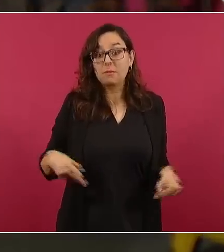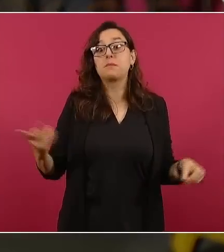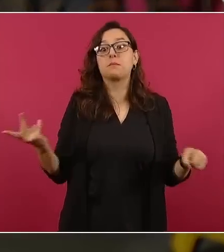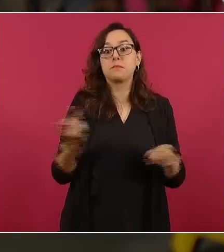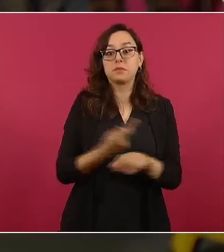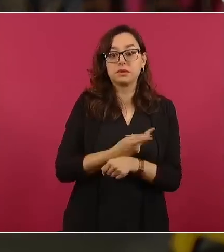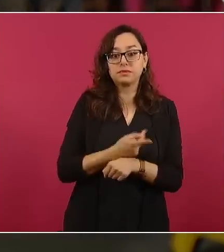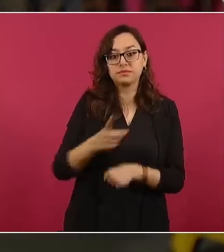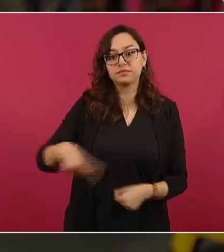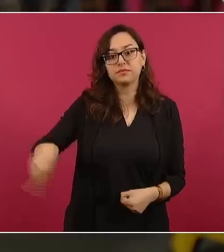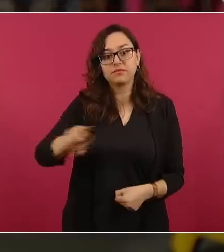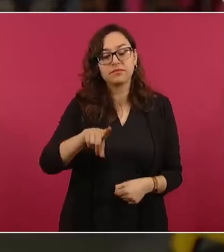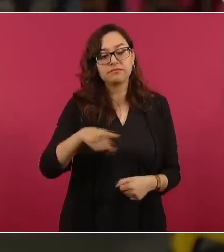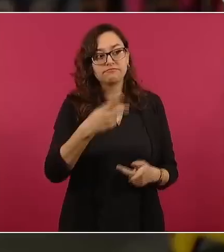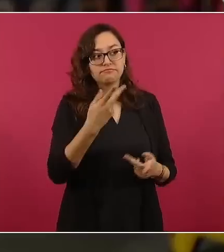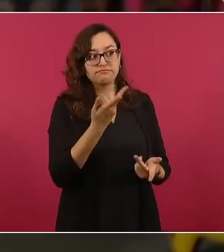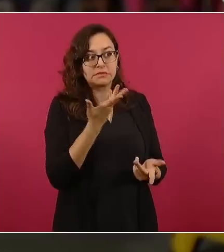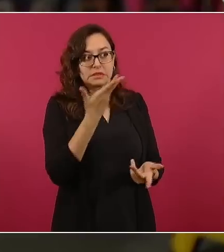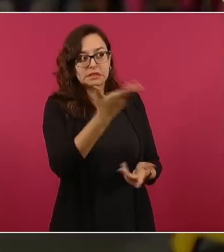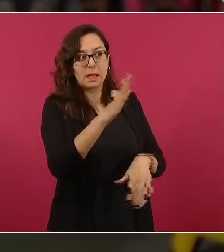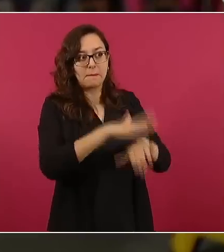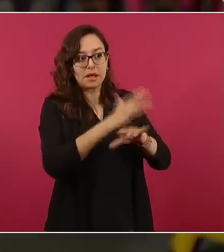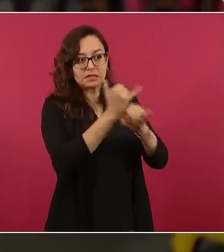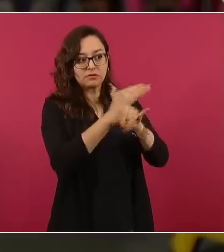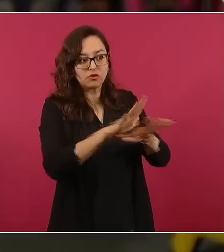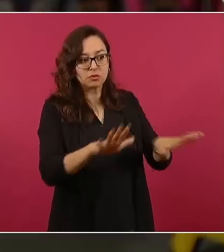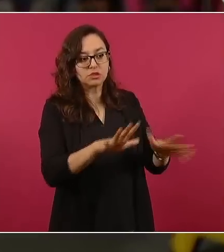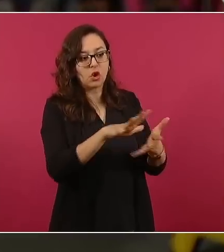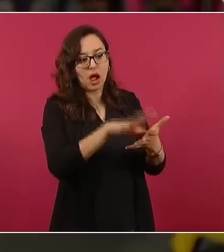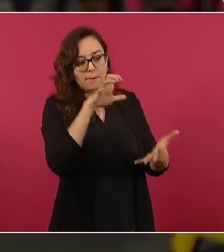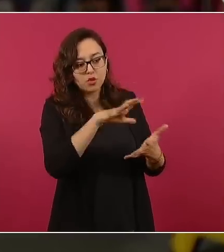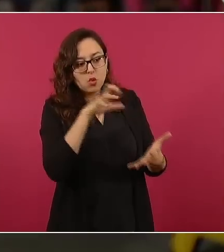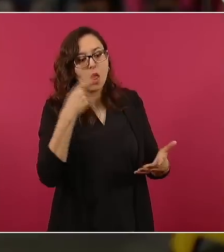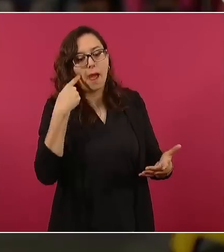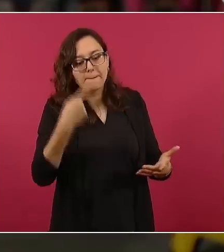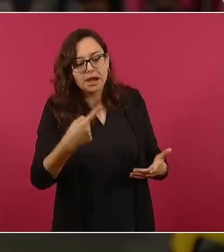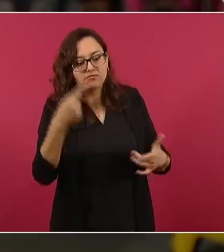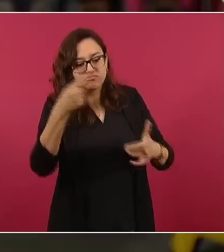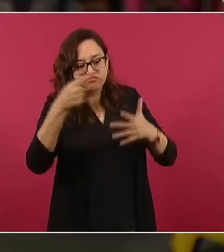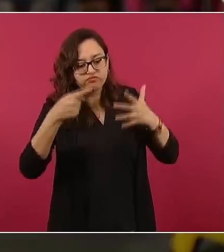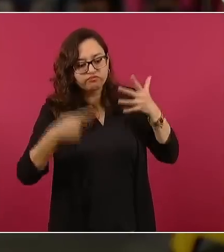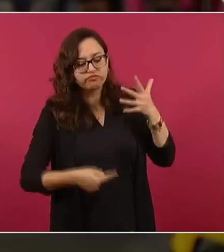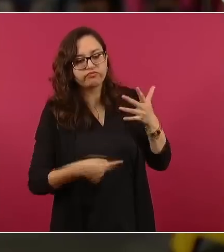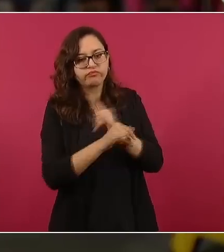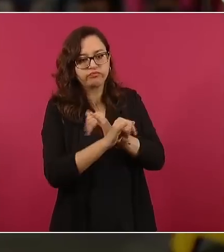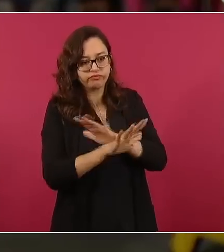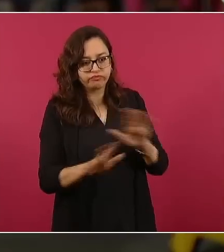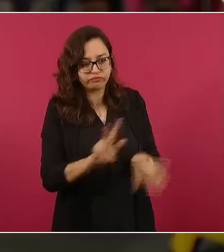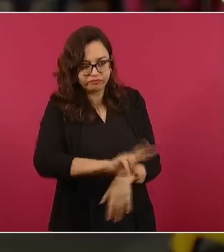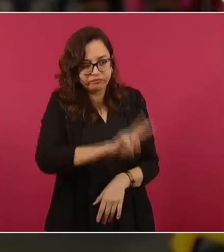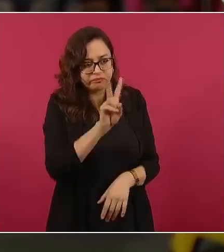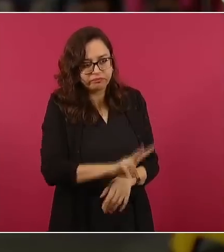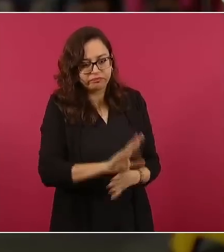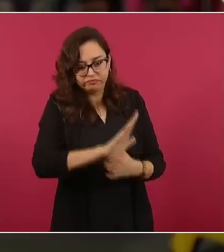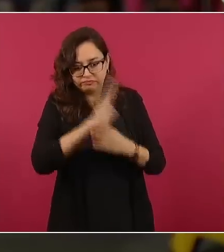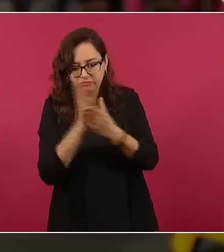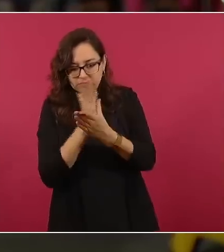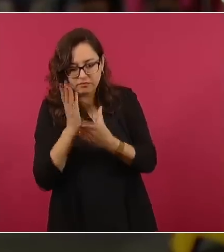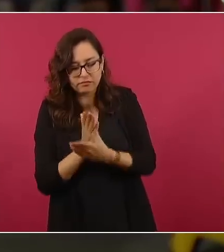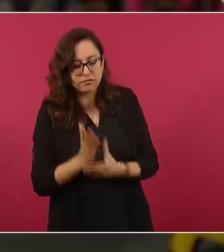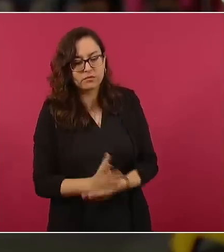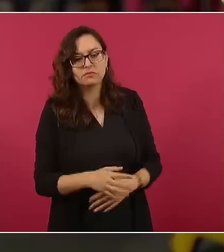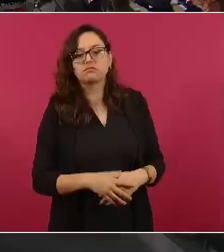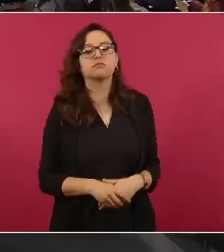capturas de pantalla. Si se les va a proporcionar, ellos dicen que para avalar este informe necesitan toda esta